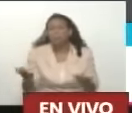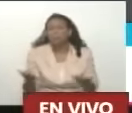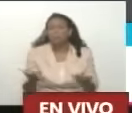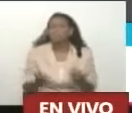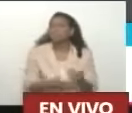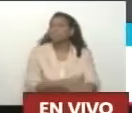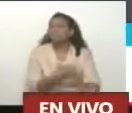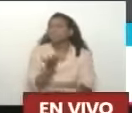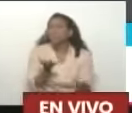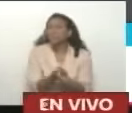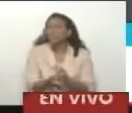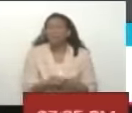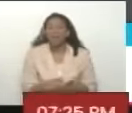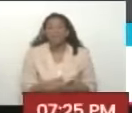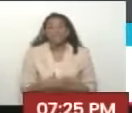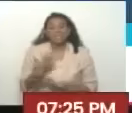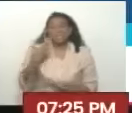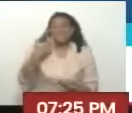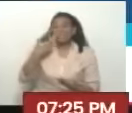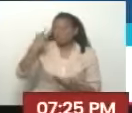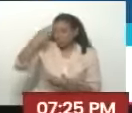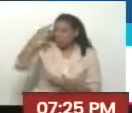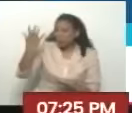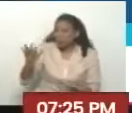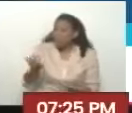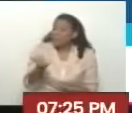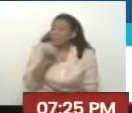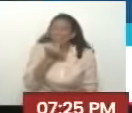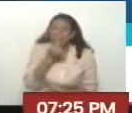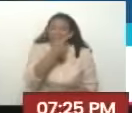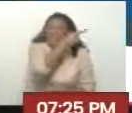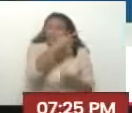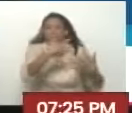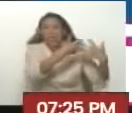Yo creo que ha sido un error garrafal